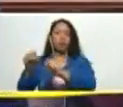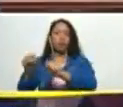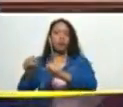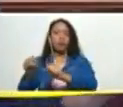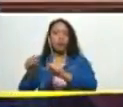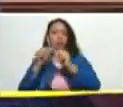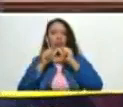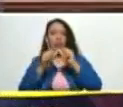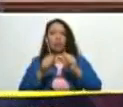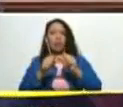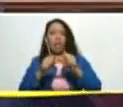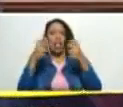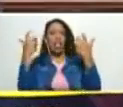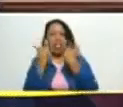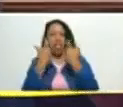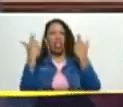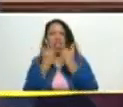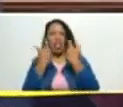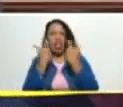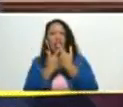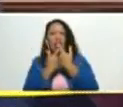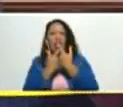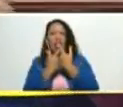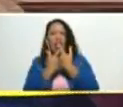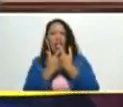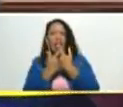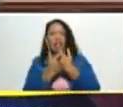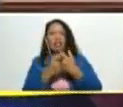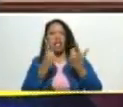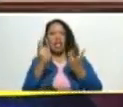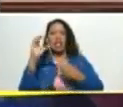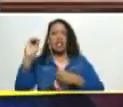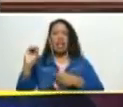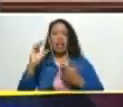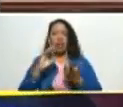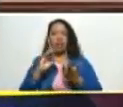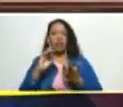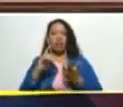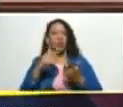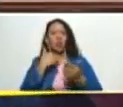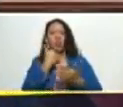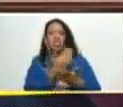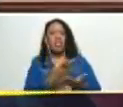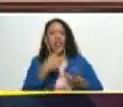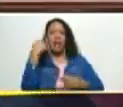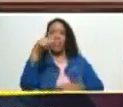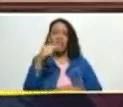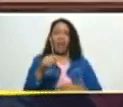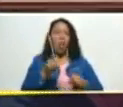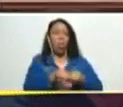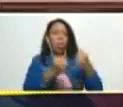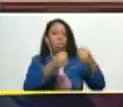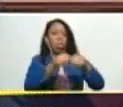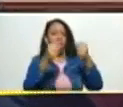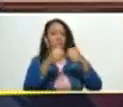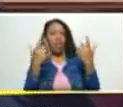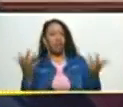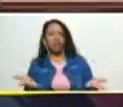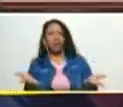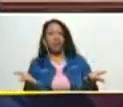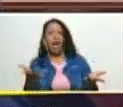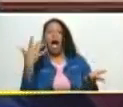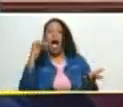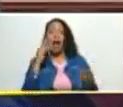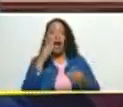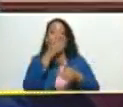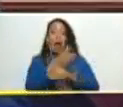nos ha mantenido una polarización de suma cero una polarización inútil negativa destructiva hay que